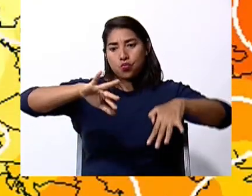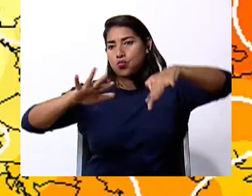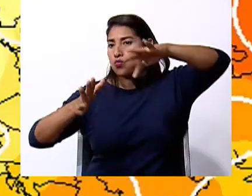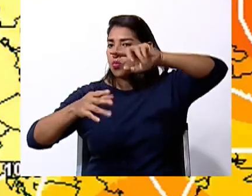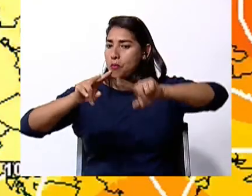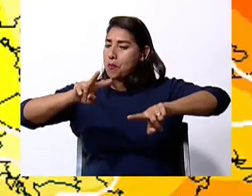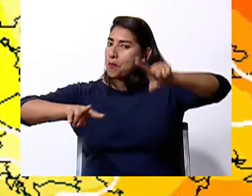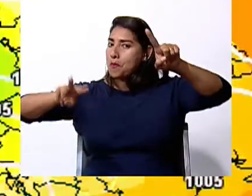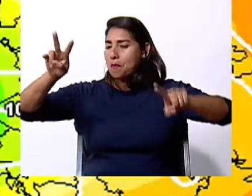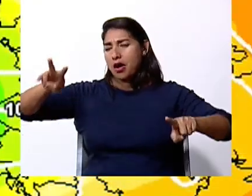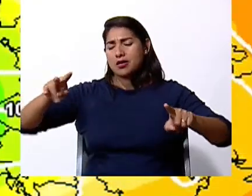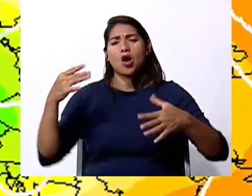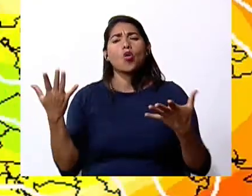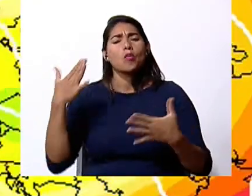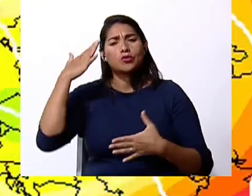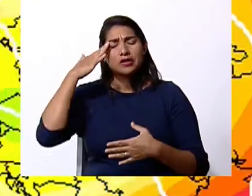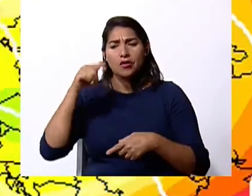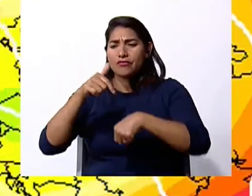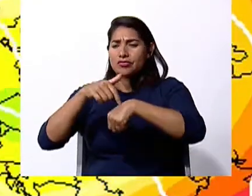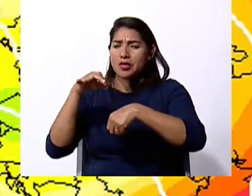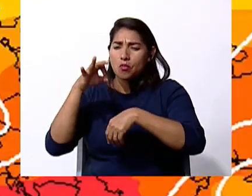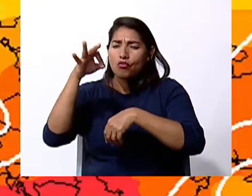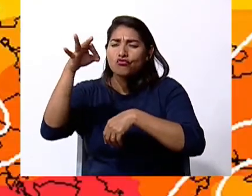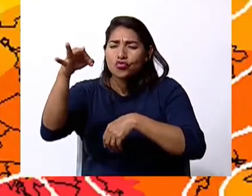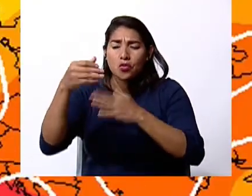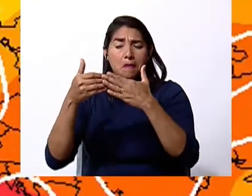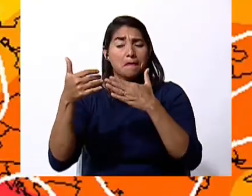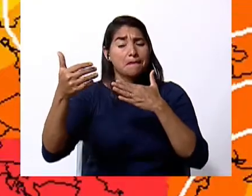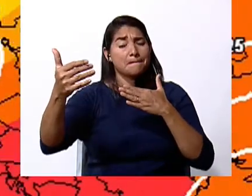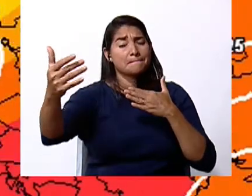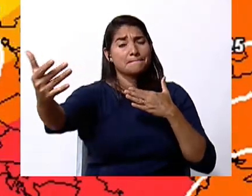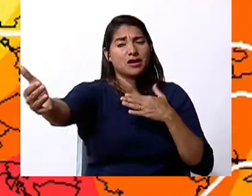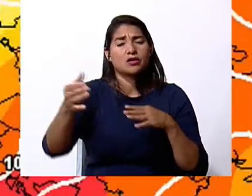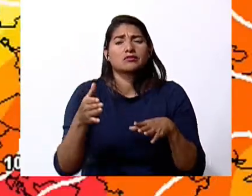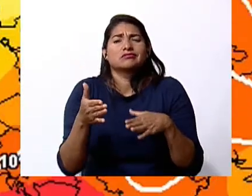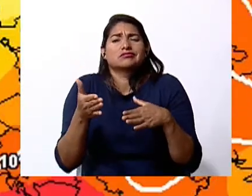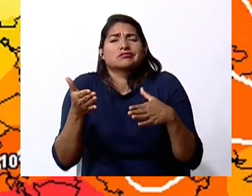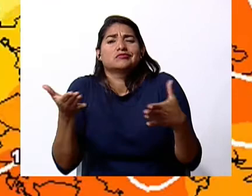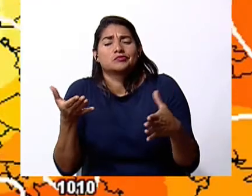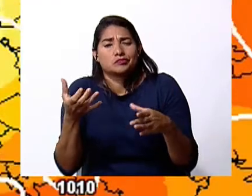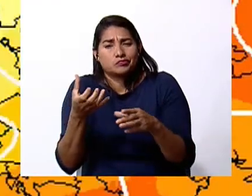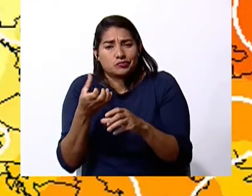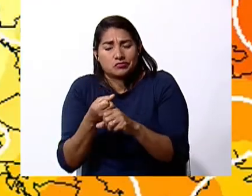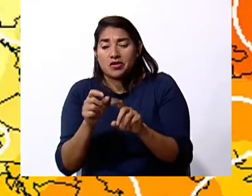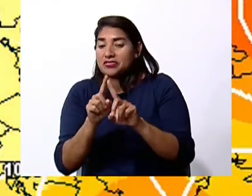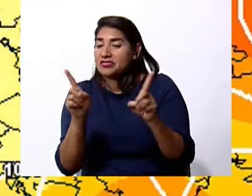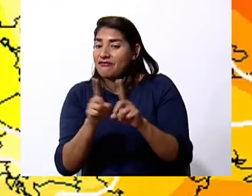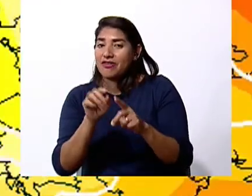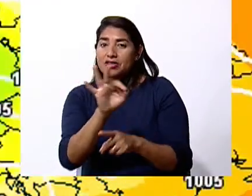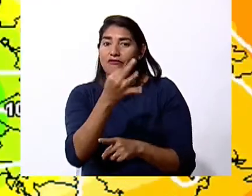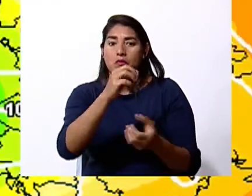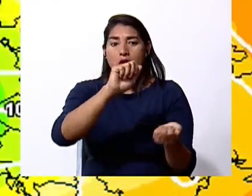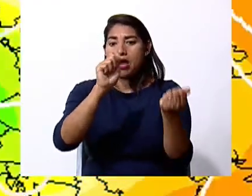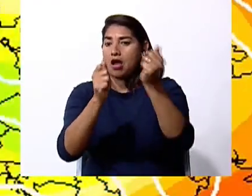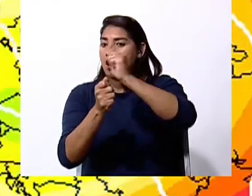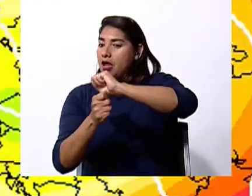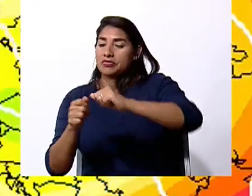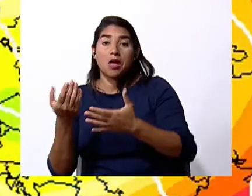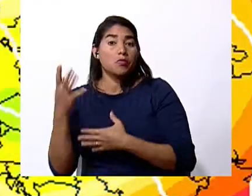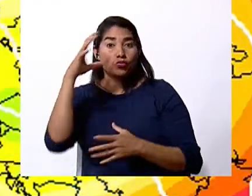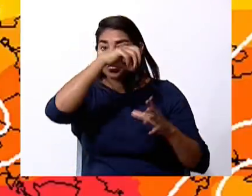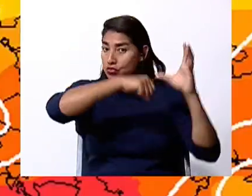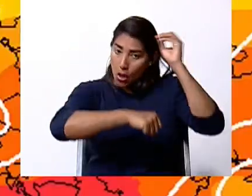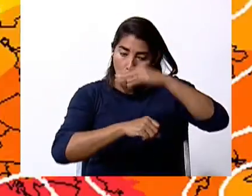Para un pronóstico que se proyecta a un futuro más lejano podría presentarse uno o más fenómenos que no fueron inicialmente